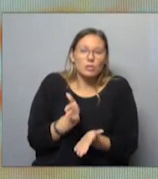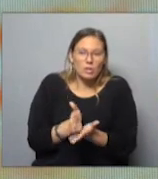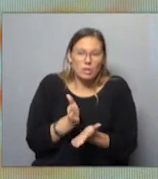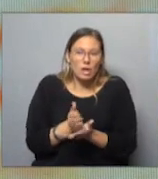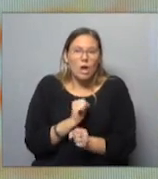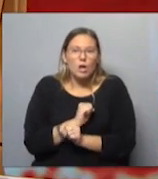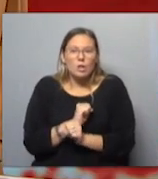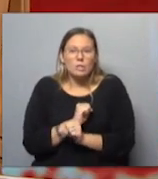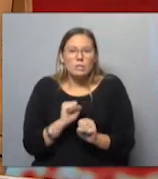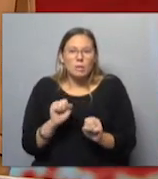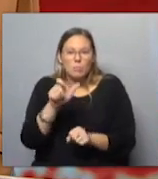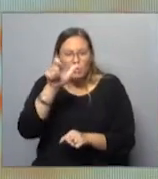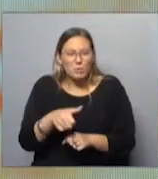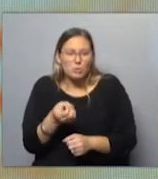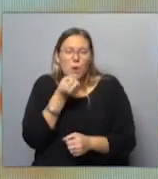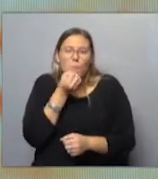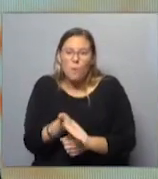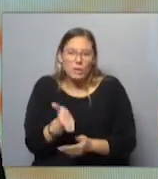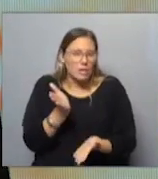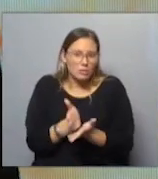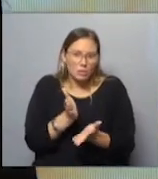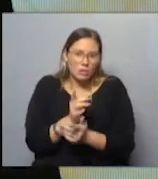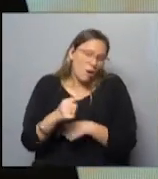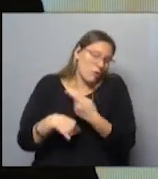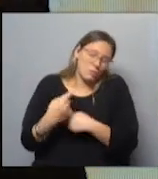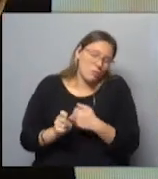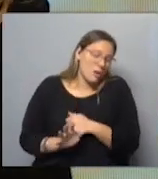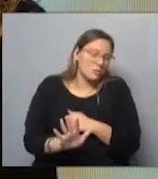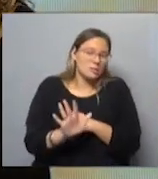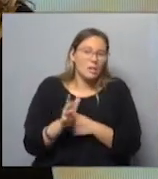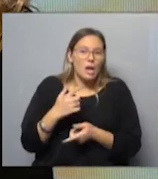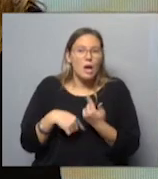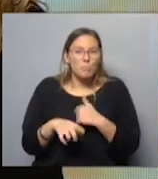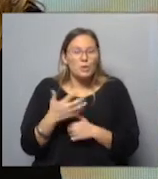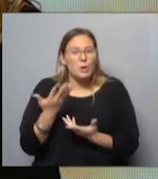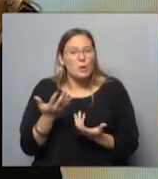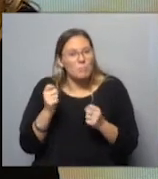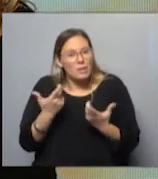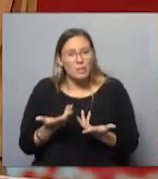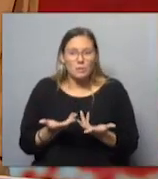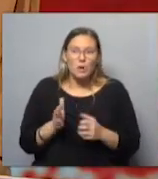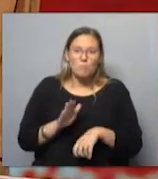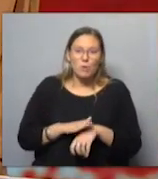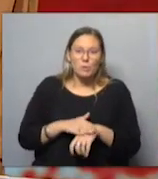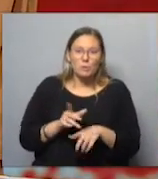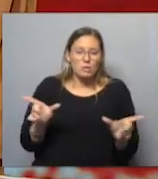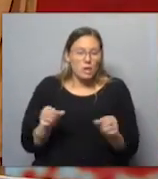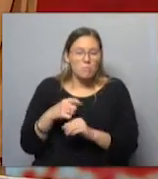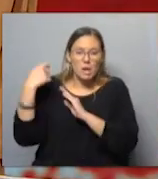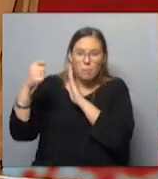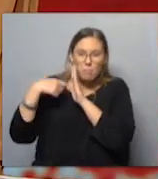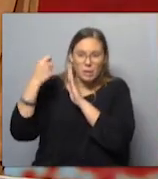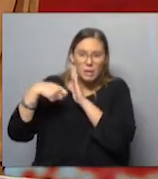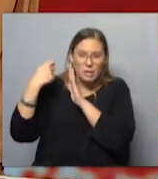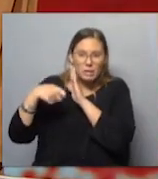nunca pudo zafar de ser un ser solidario. No, ni va a poder. Ni va a poder, pero que me llamó muchísimo la atención, en el momento cuando termina la peli, que